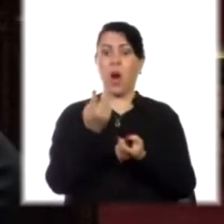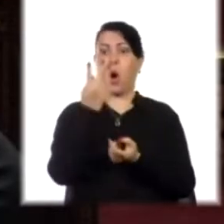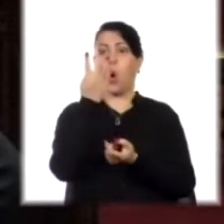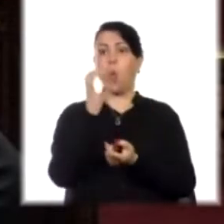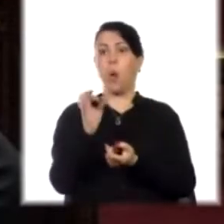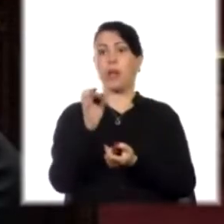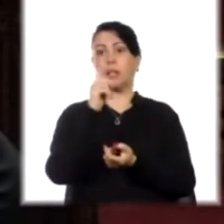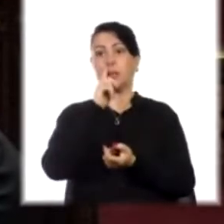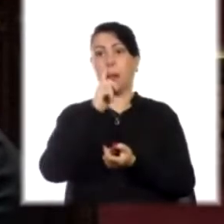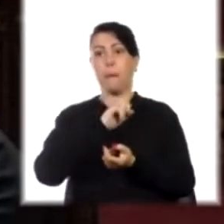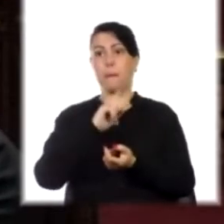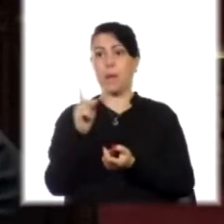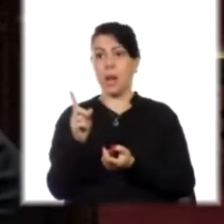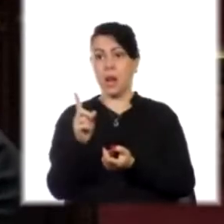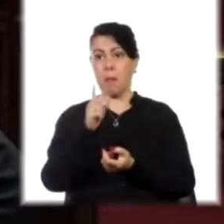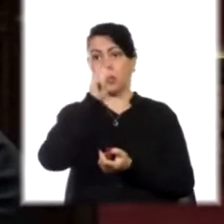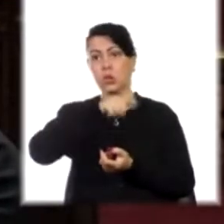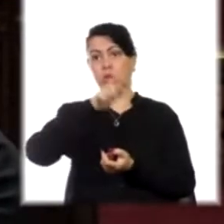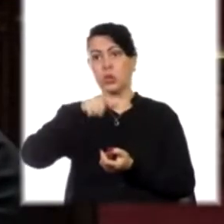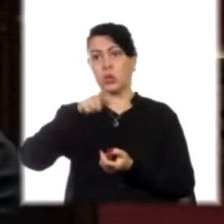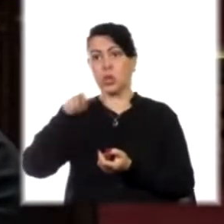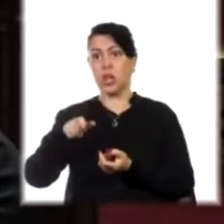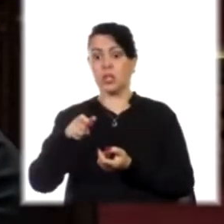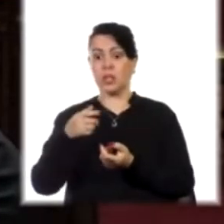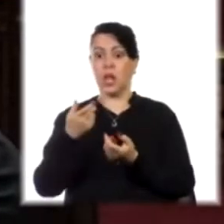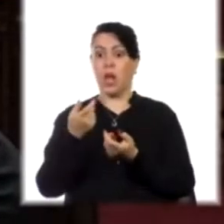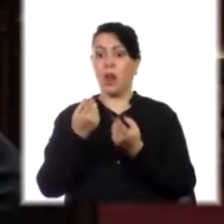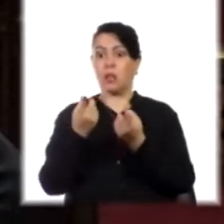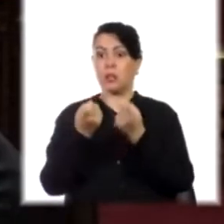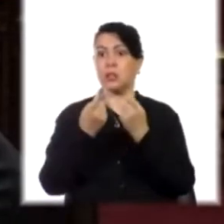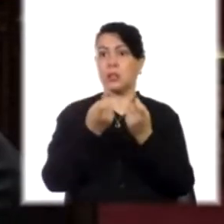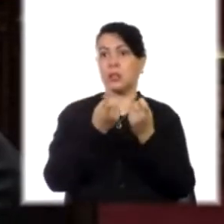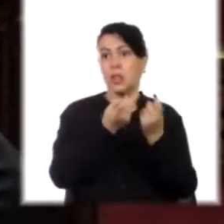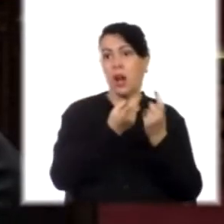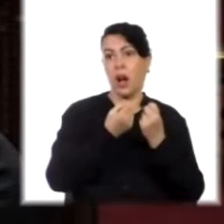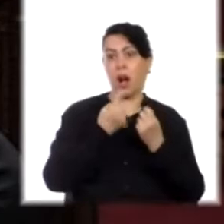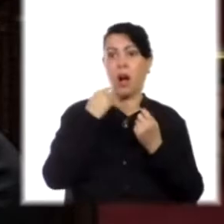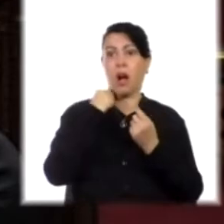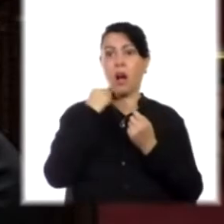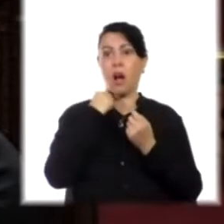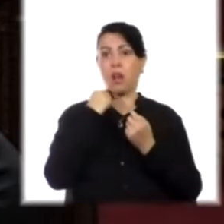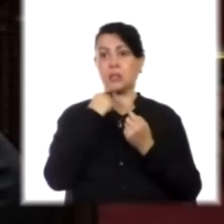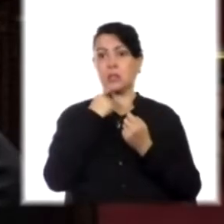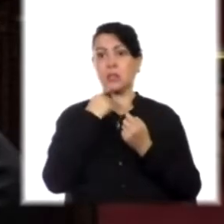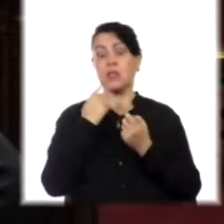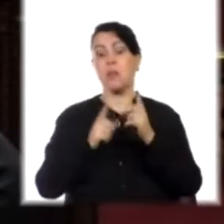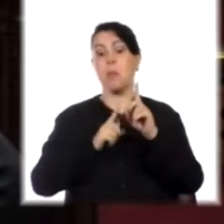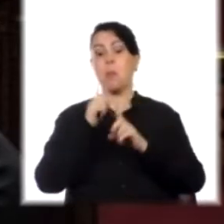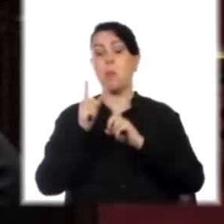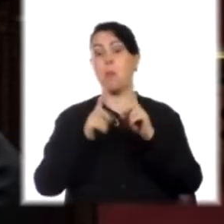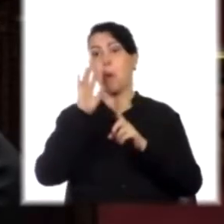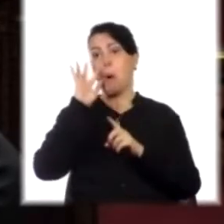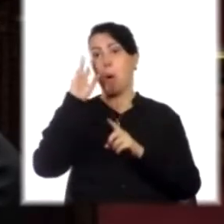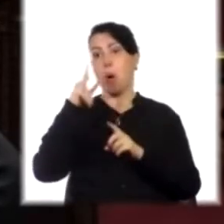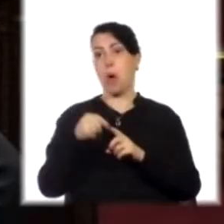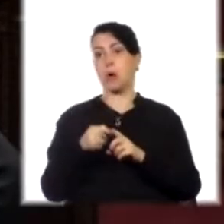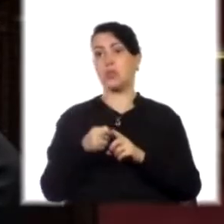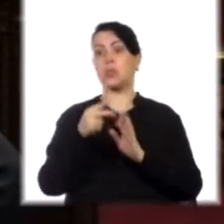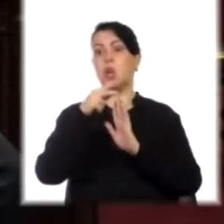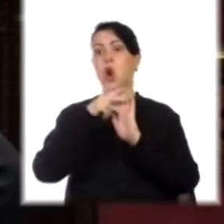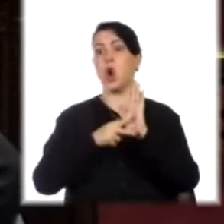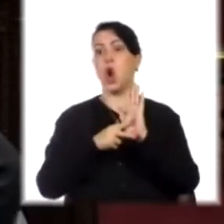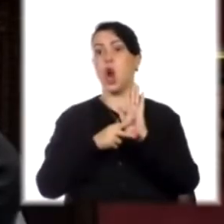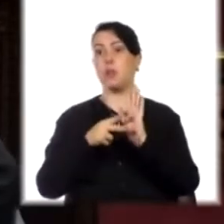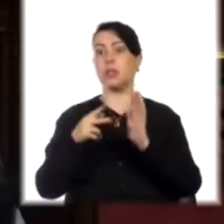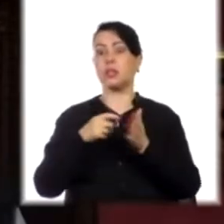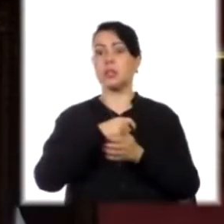usuarios, pone en riesgo ese servicio público y de alguna manera pretende desconocer las normas de